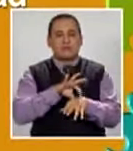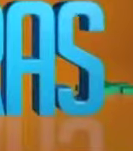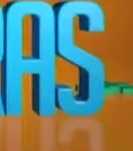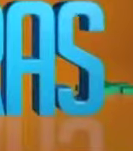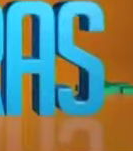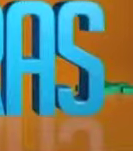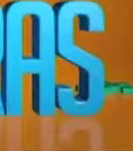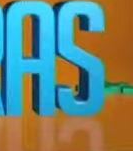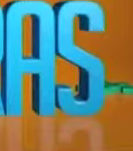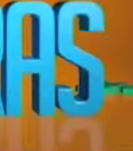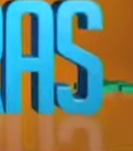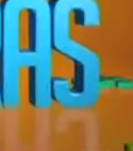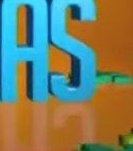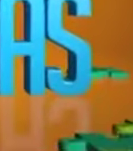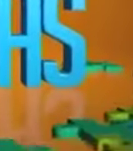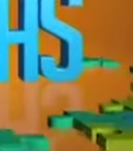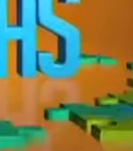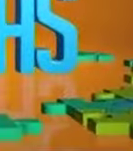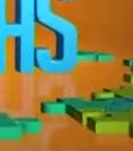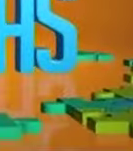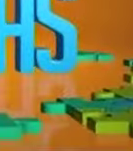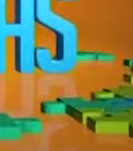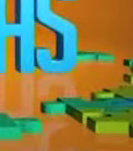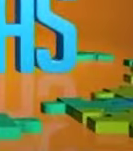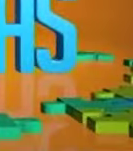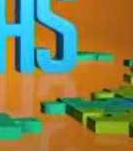Un saludo